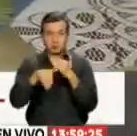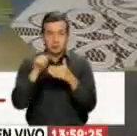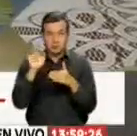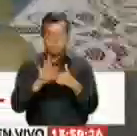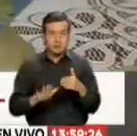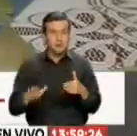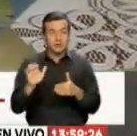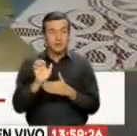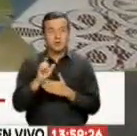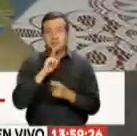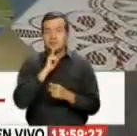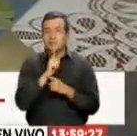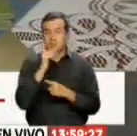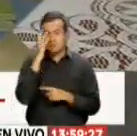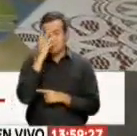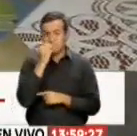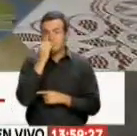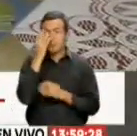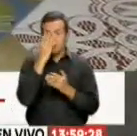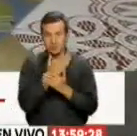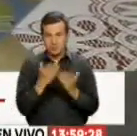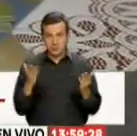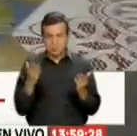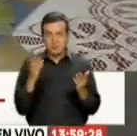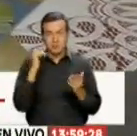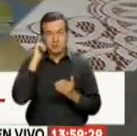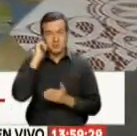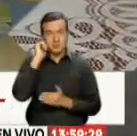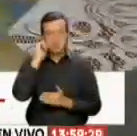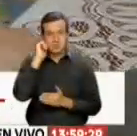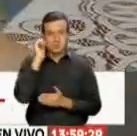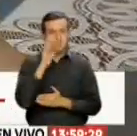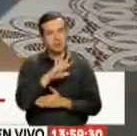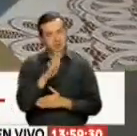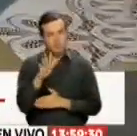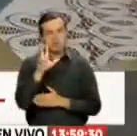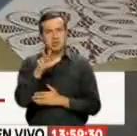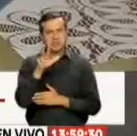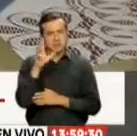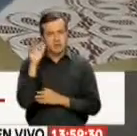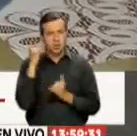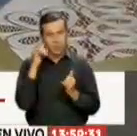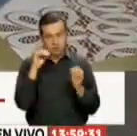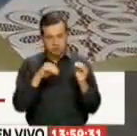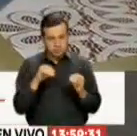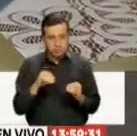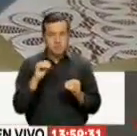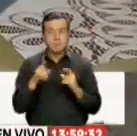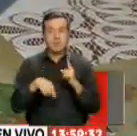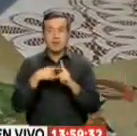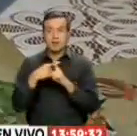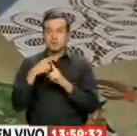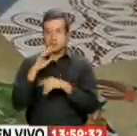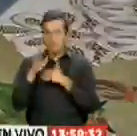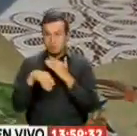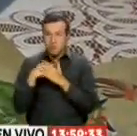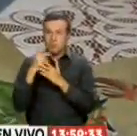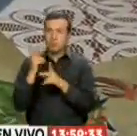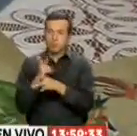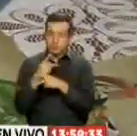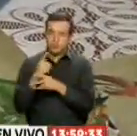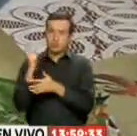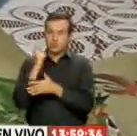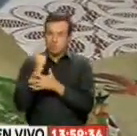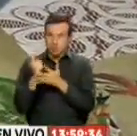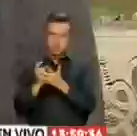ecuatorianos De estas maravillas Que tenemos Conforme el juego Más o menos Me llevó unos tres meses Nos tomó un par de meses Más ya todo lo que era Ya la producción